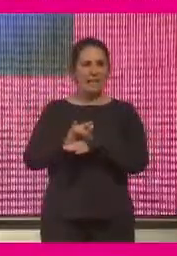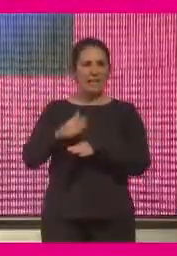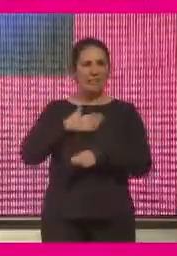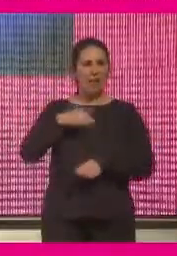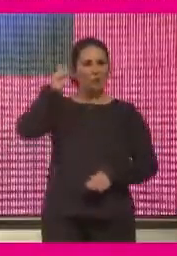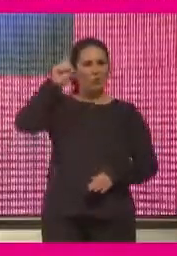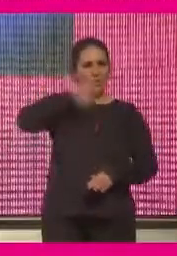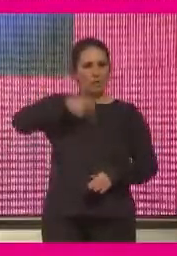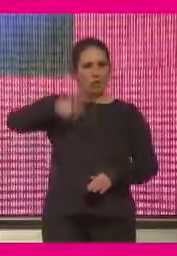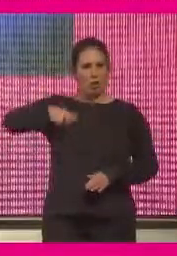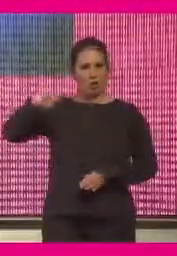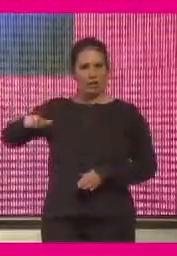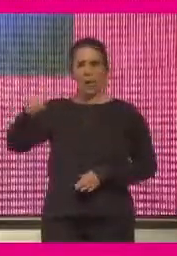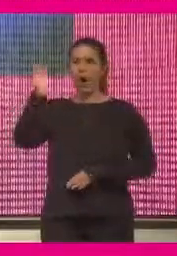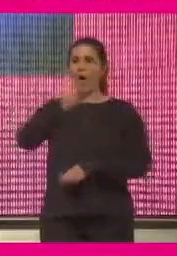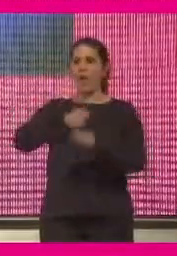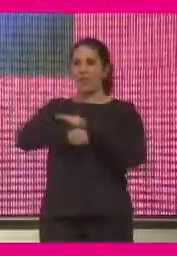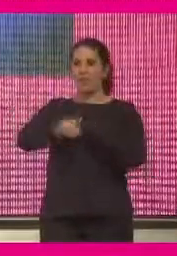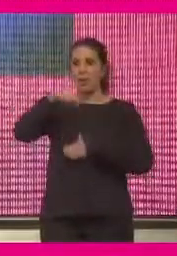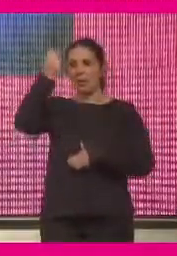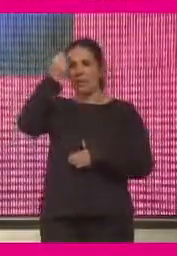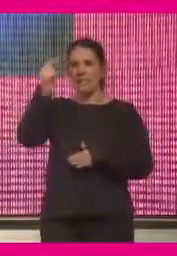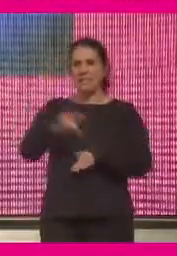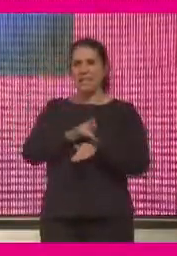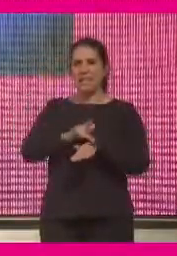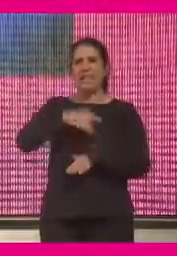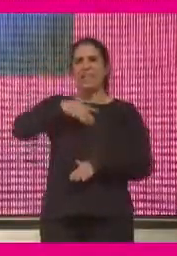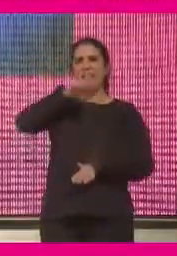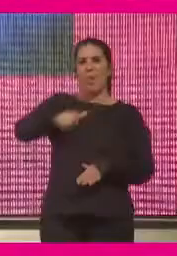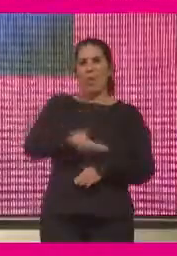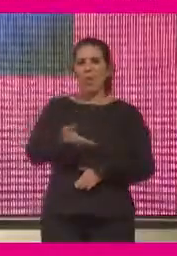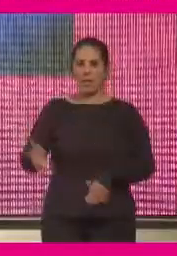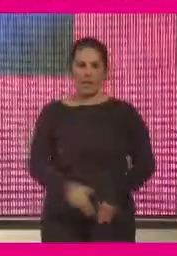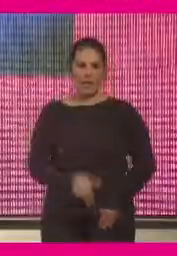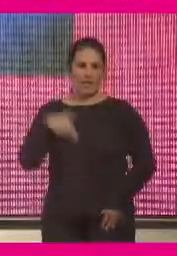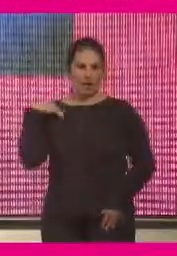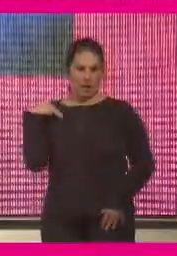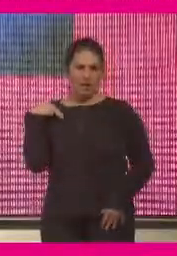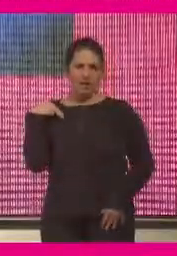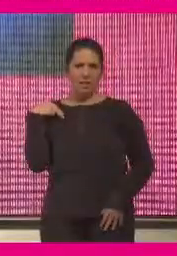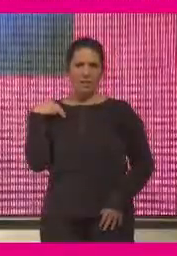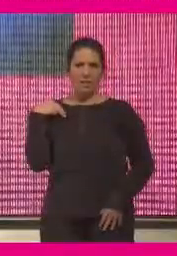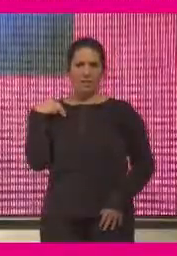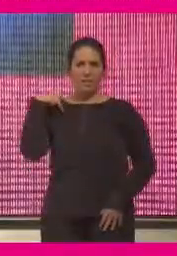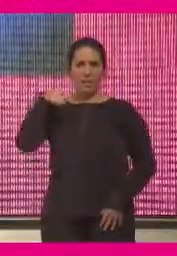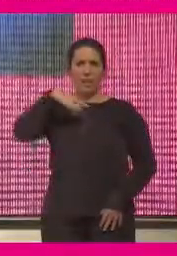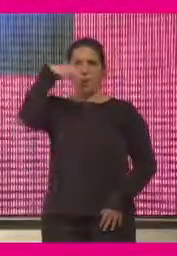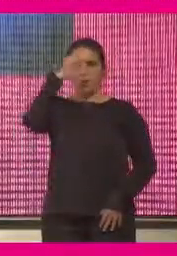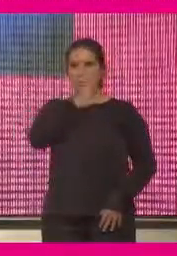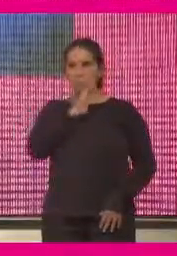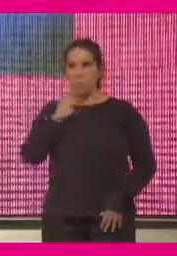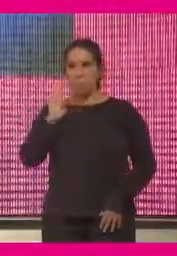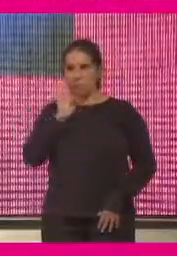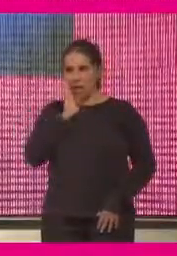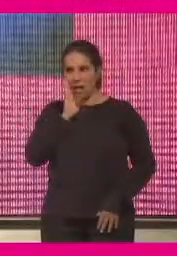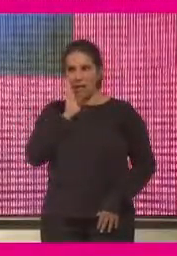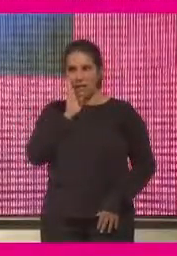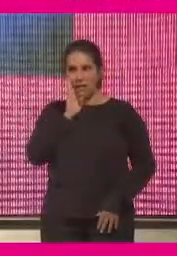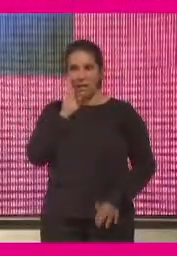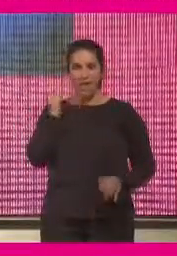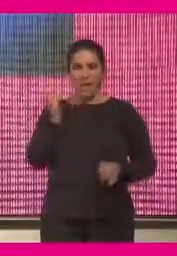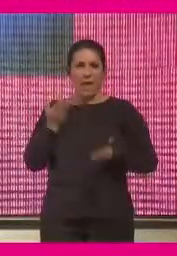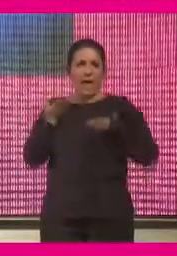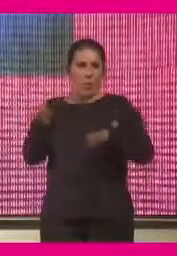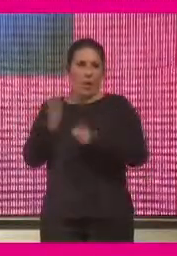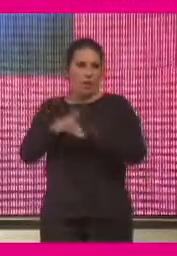profesorado o el acceso a habilidades digitales de la ciudadanía en general que, al final y cabo, los padres deben querer seguir ayudando a